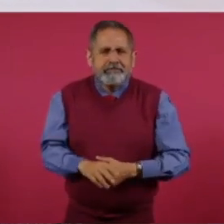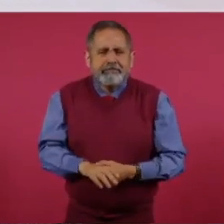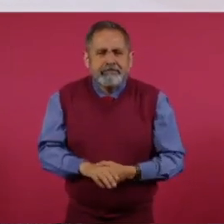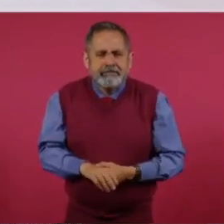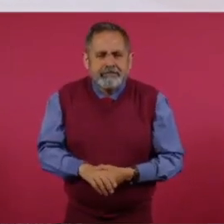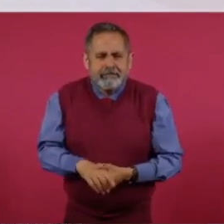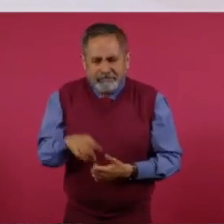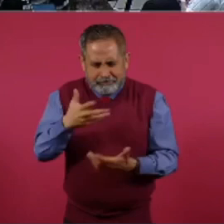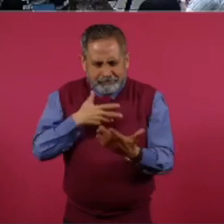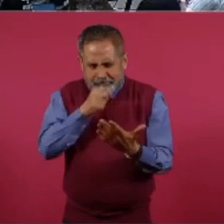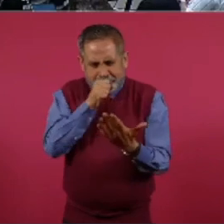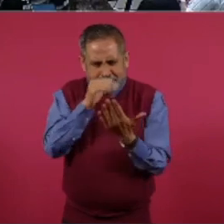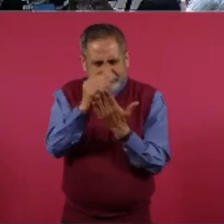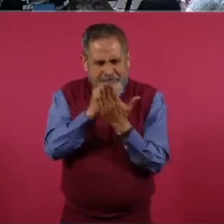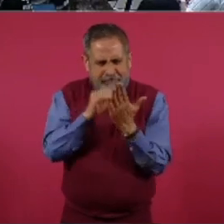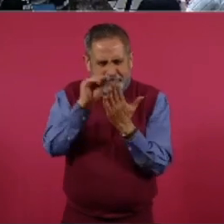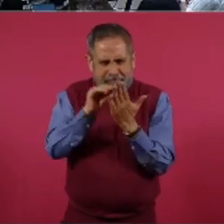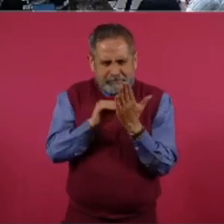Ahí lo deben de tener.